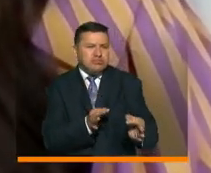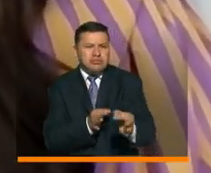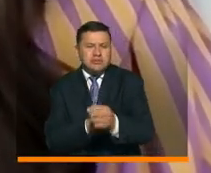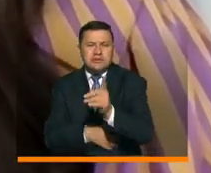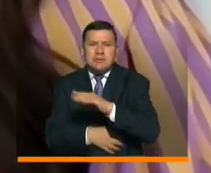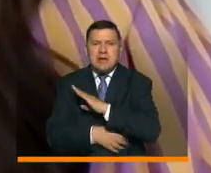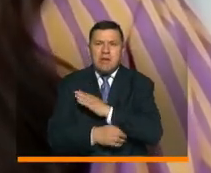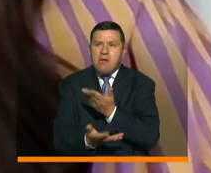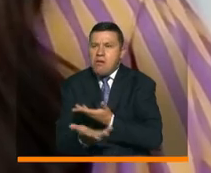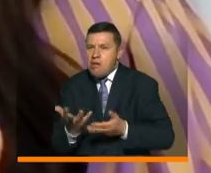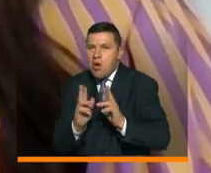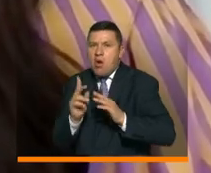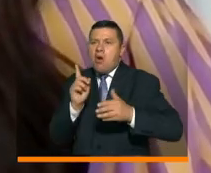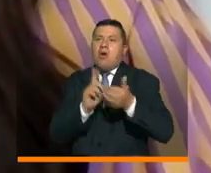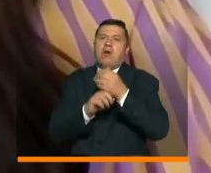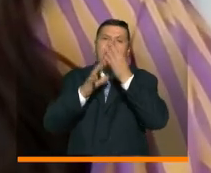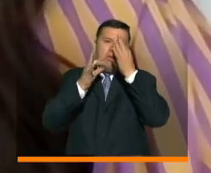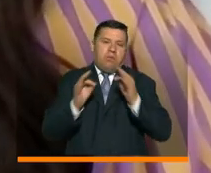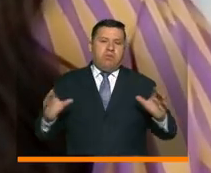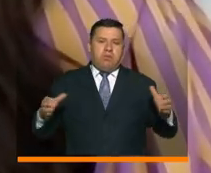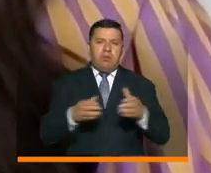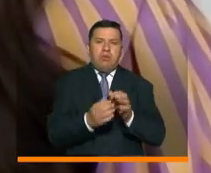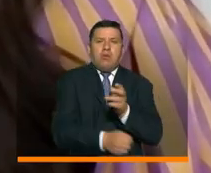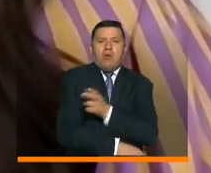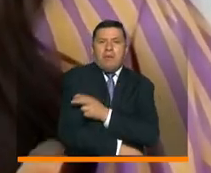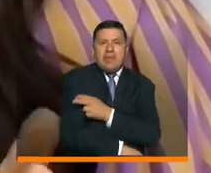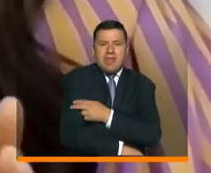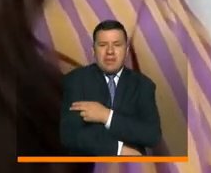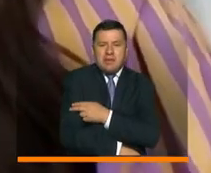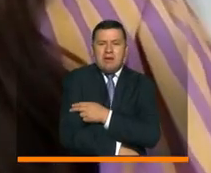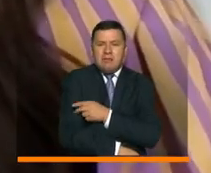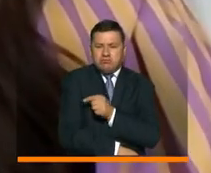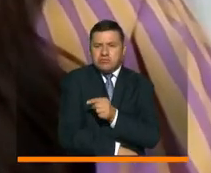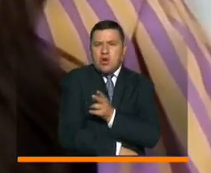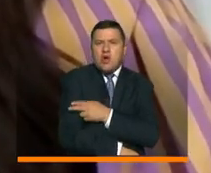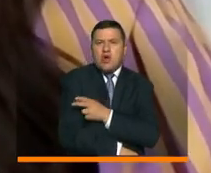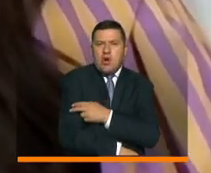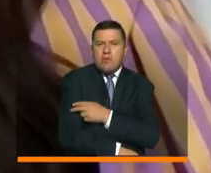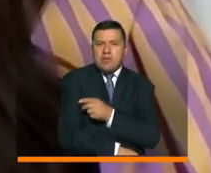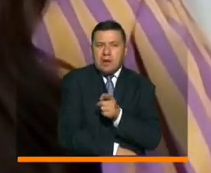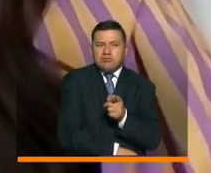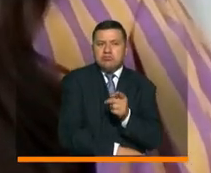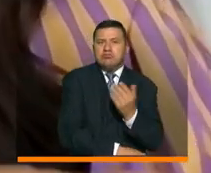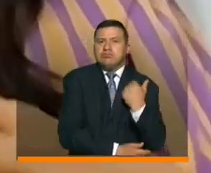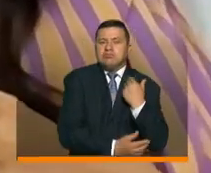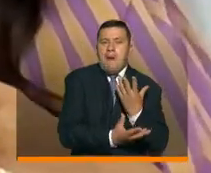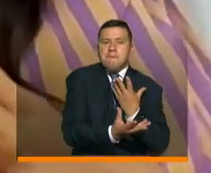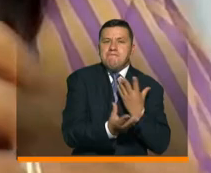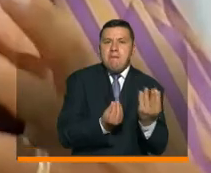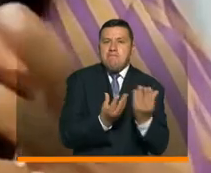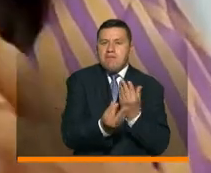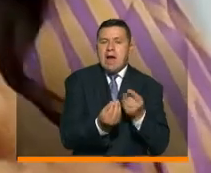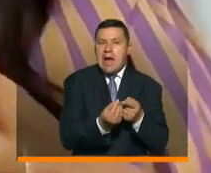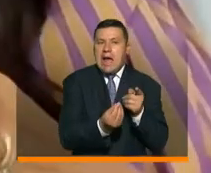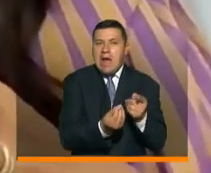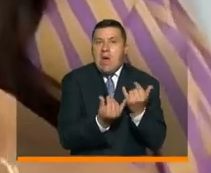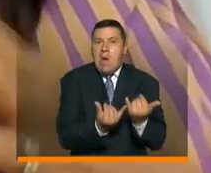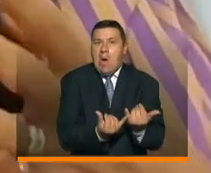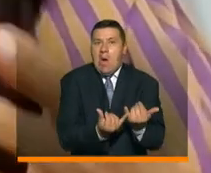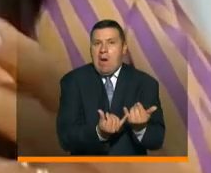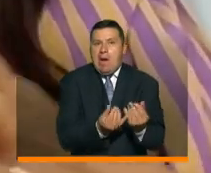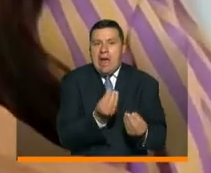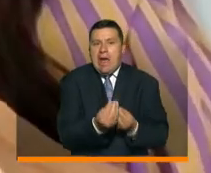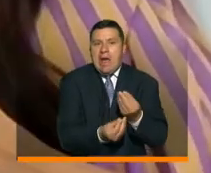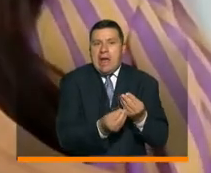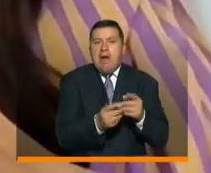con los alcaldes, logramos conformar esos comités que eran los comités de alternancia, que realmente son los que hoy están